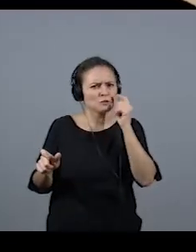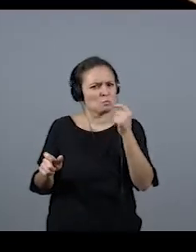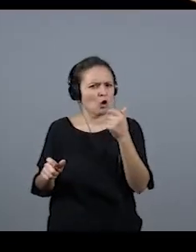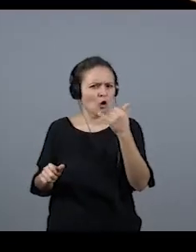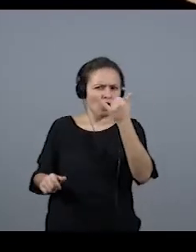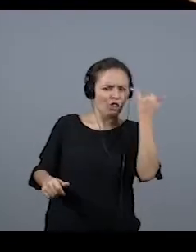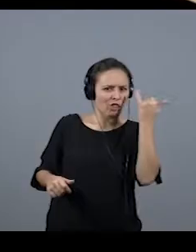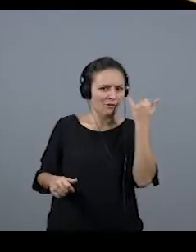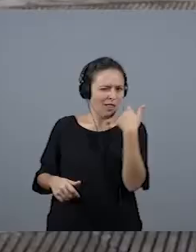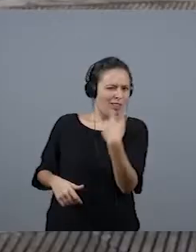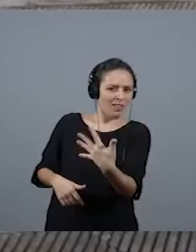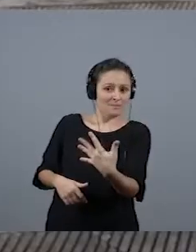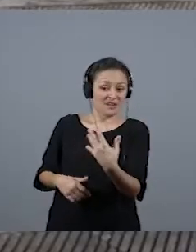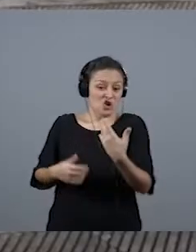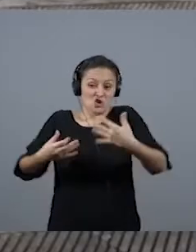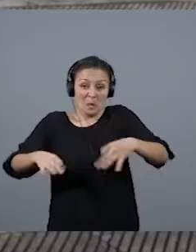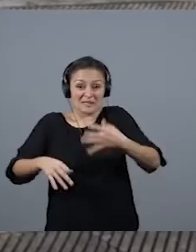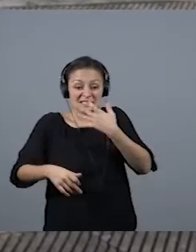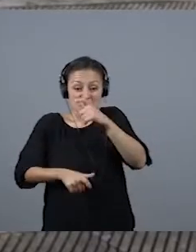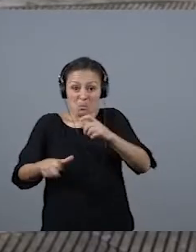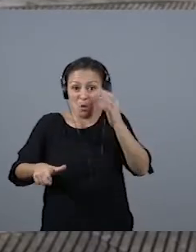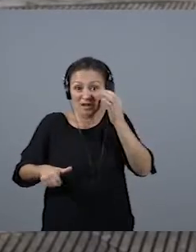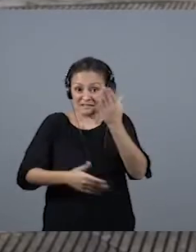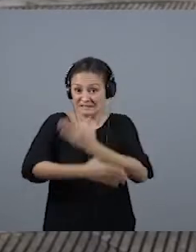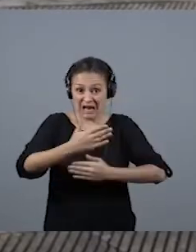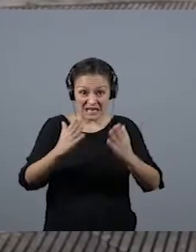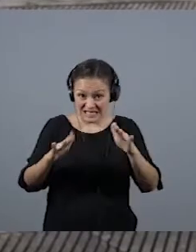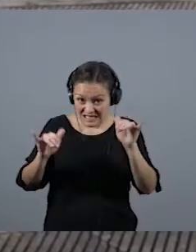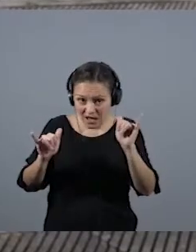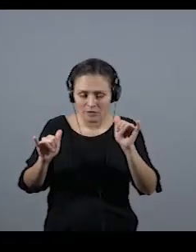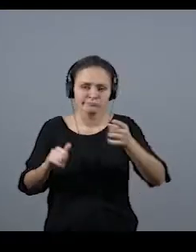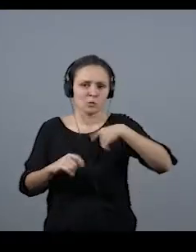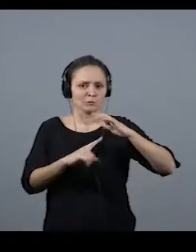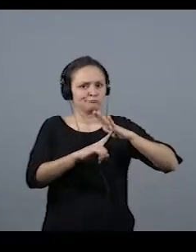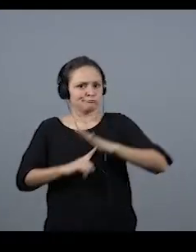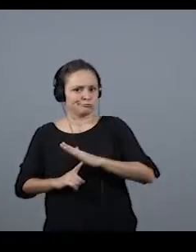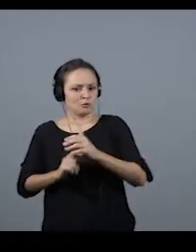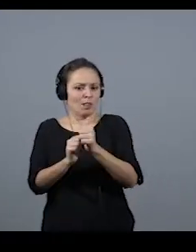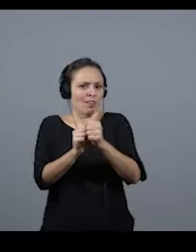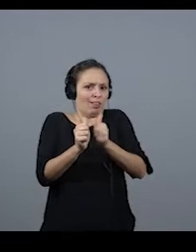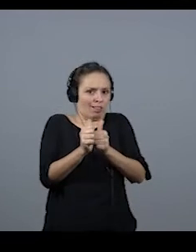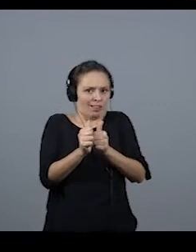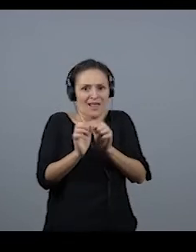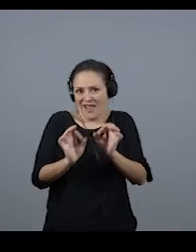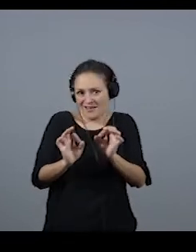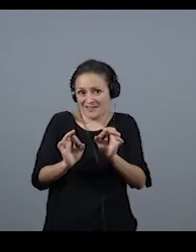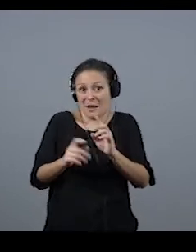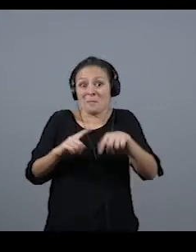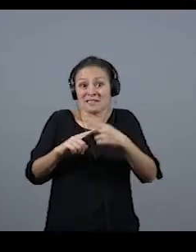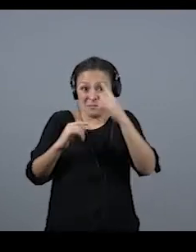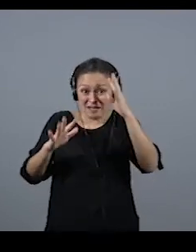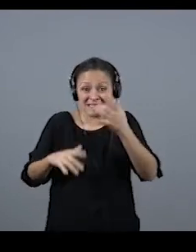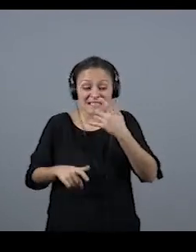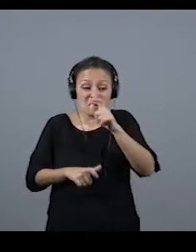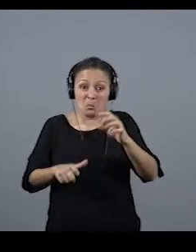a una mujer que no tiene ningún tipo de dificultad, pues tenemos esas desventajas. Pues imagínense mujeres con problemas de